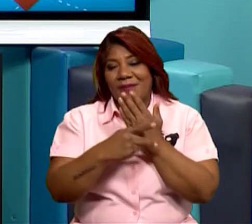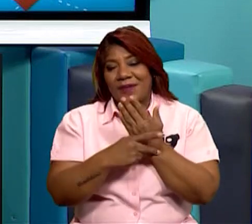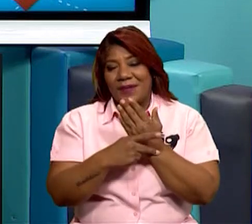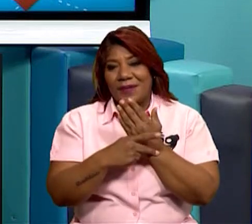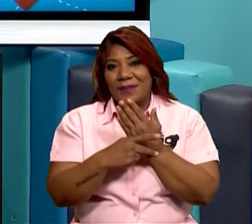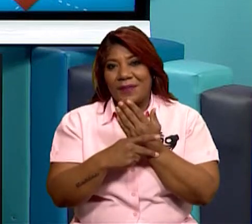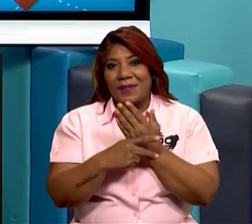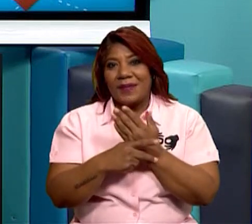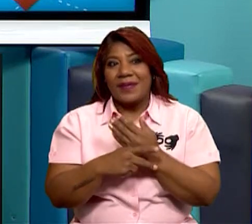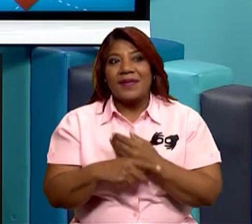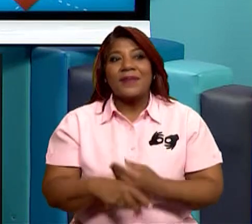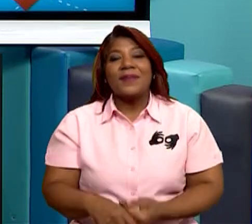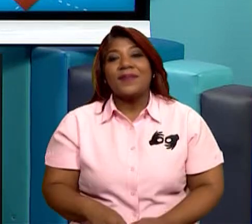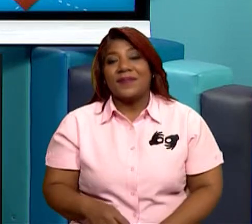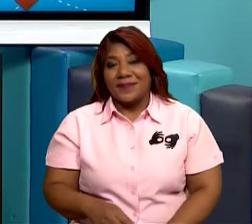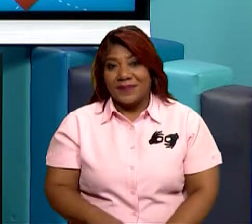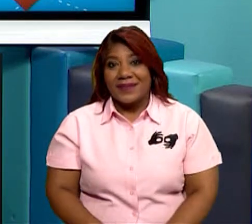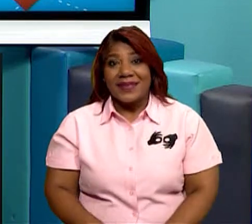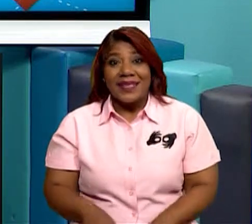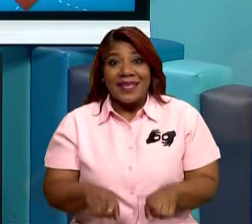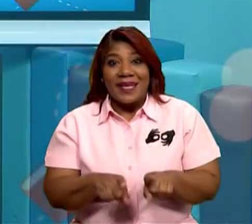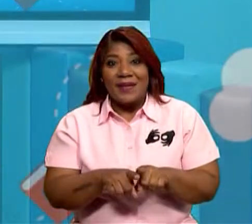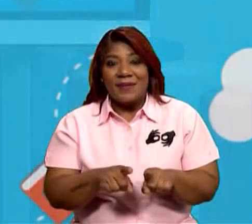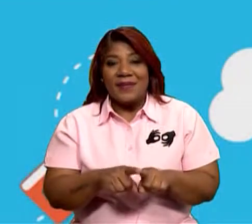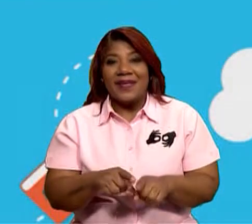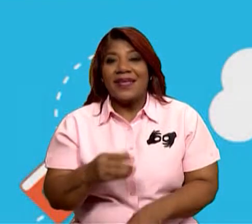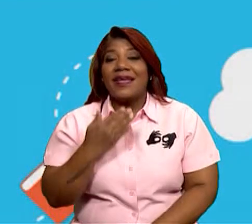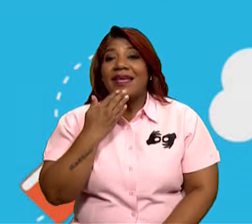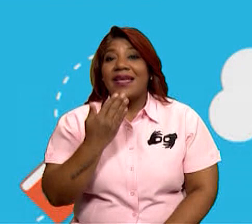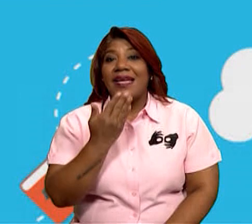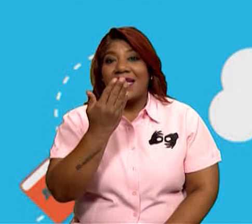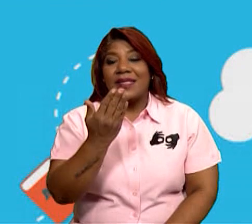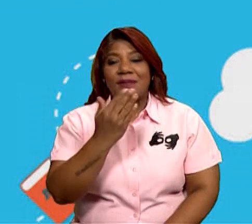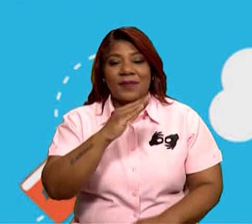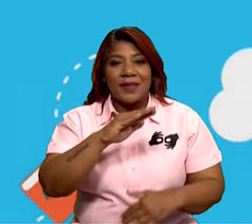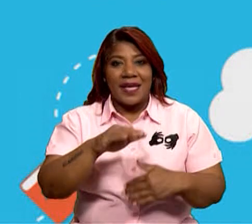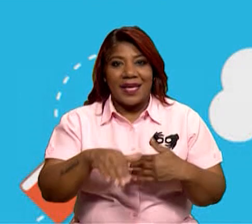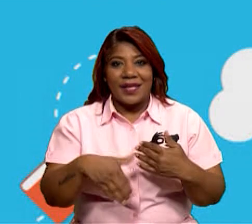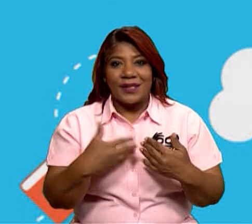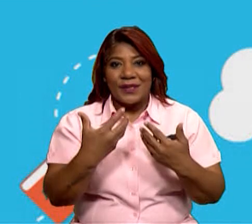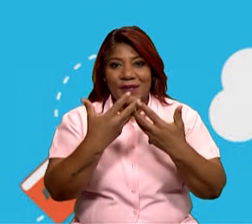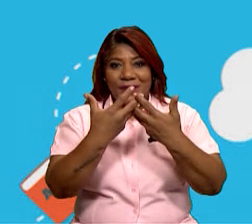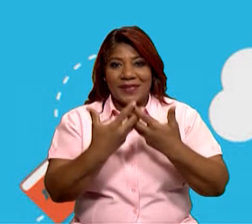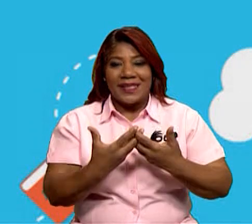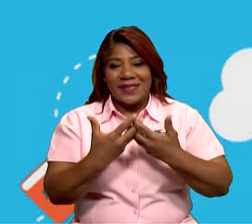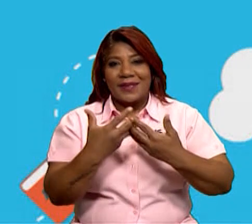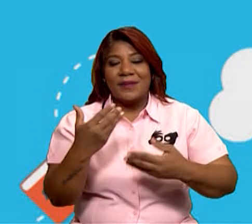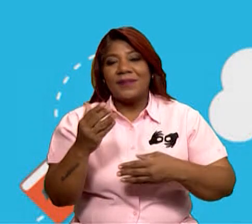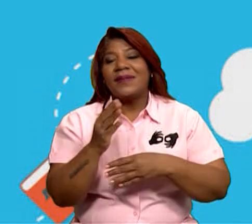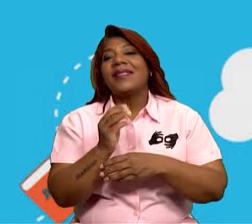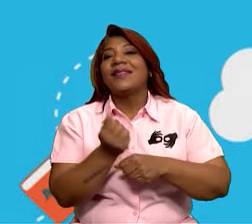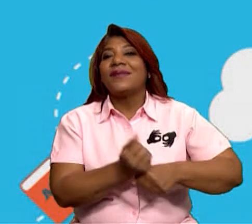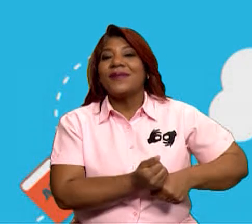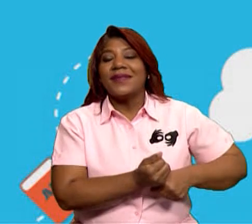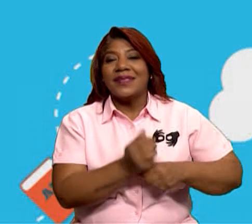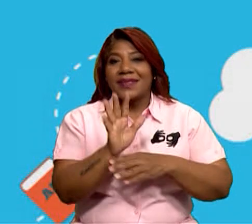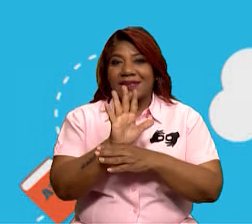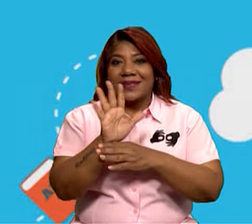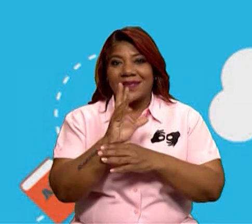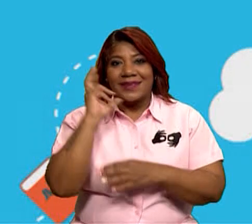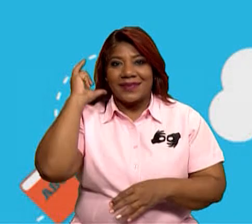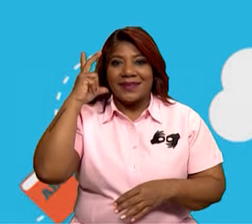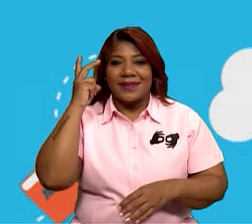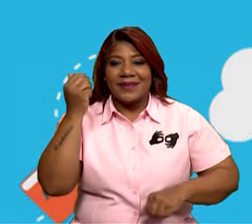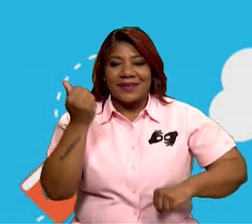confección de esta clase. De igual manera, agradecemos a todos nuestros patrocinadores, fundaciones, televisoras,